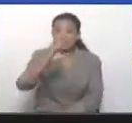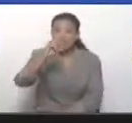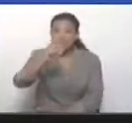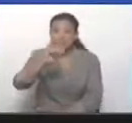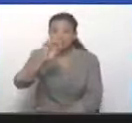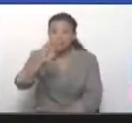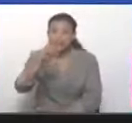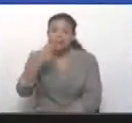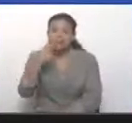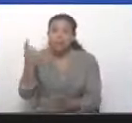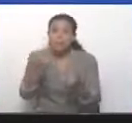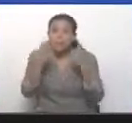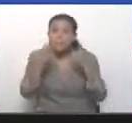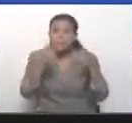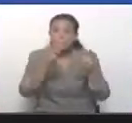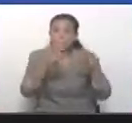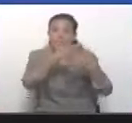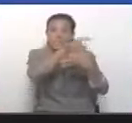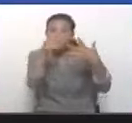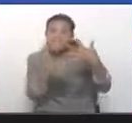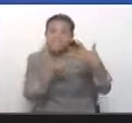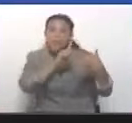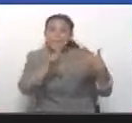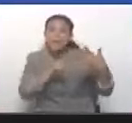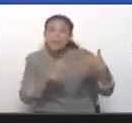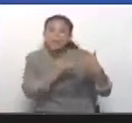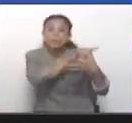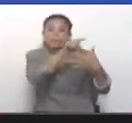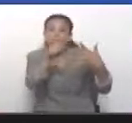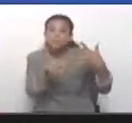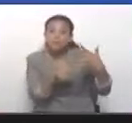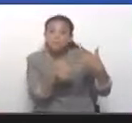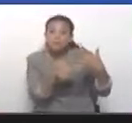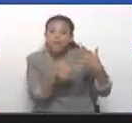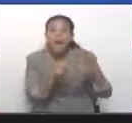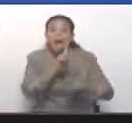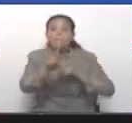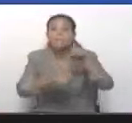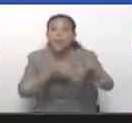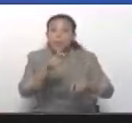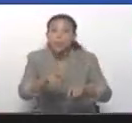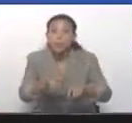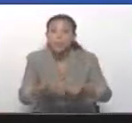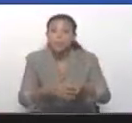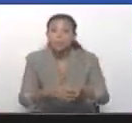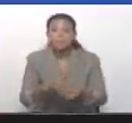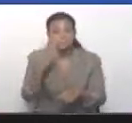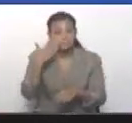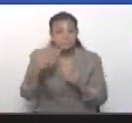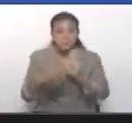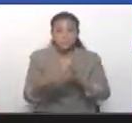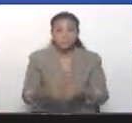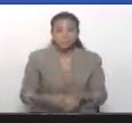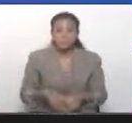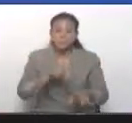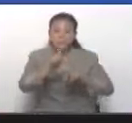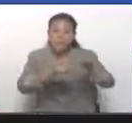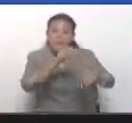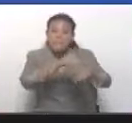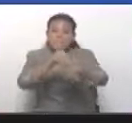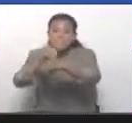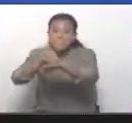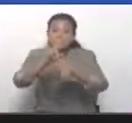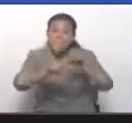las cinco preguntas que van al referéndum histórico, al referéndum consultivo,